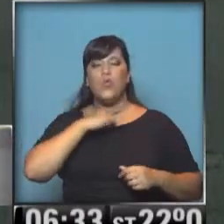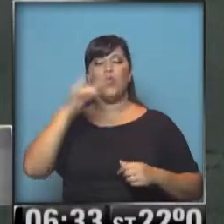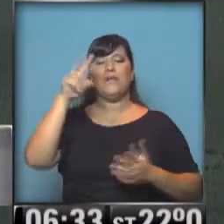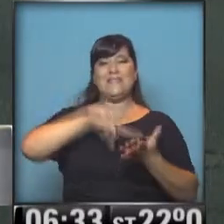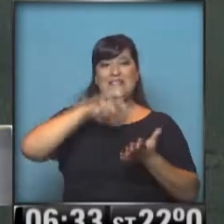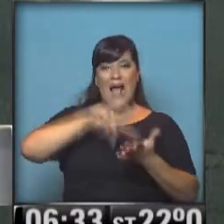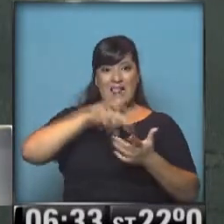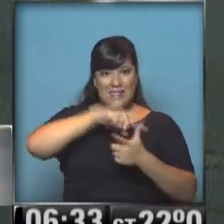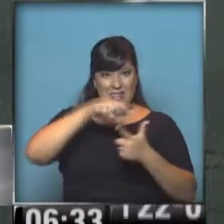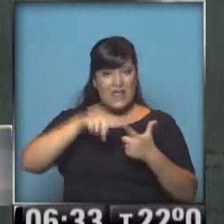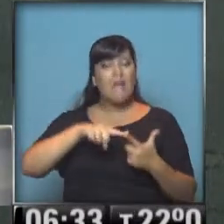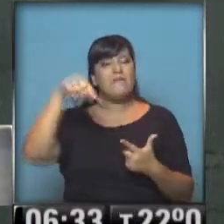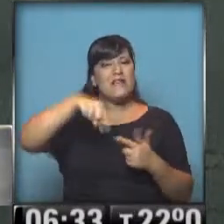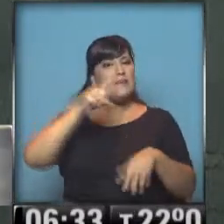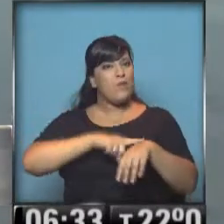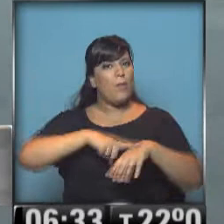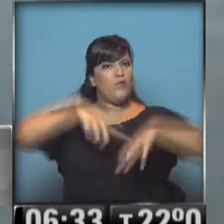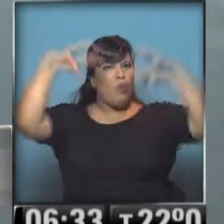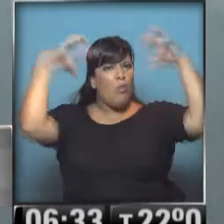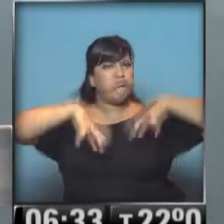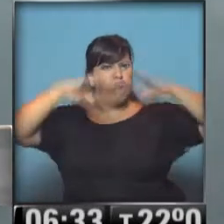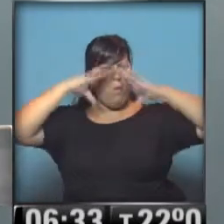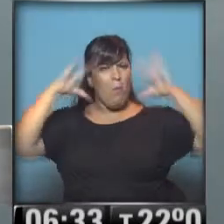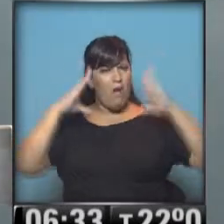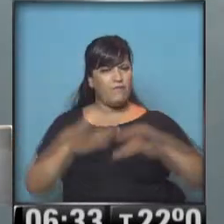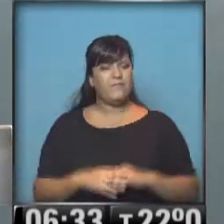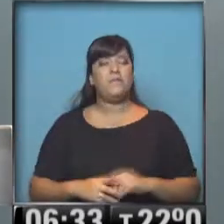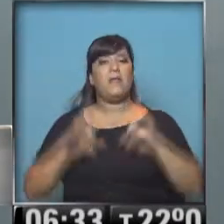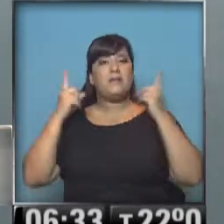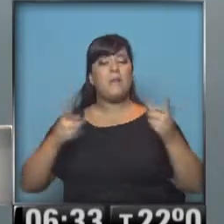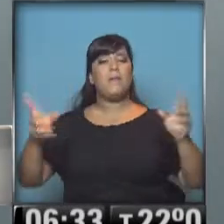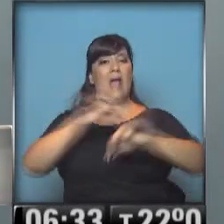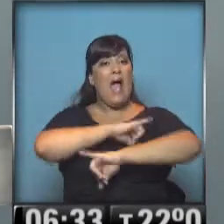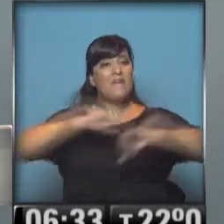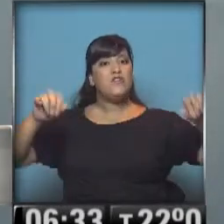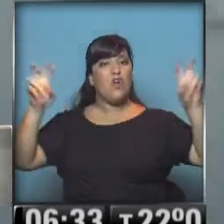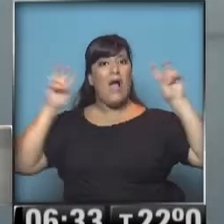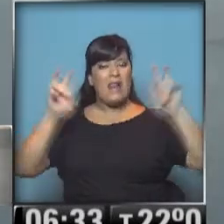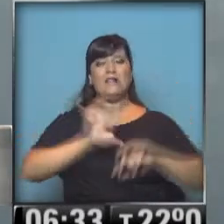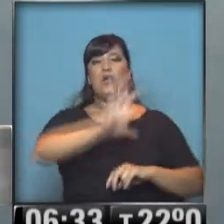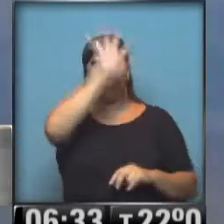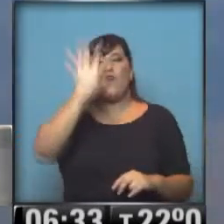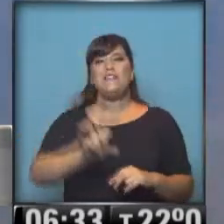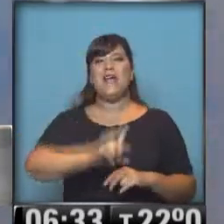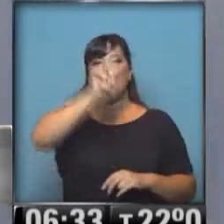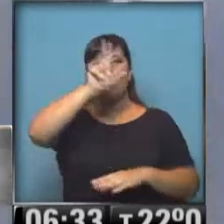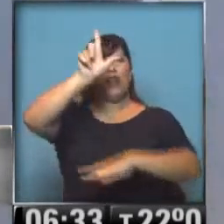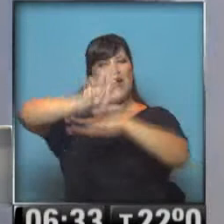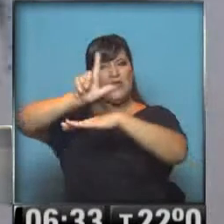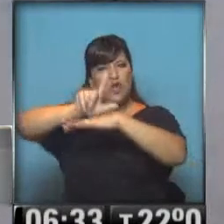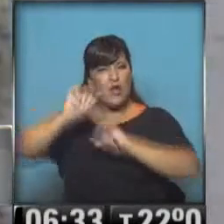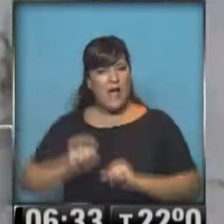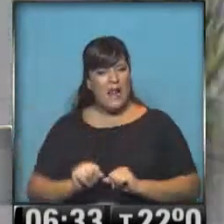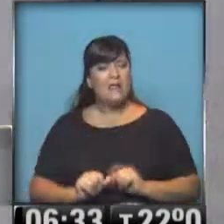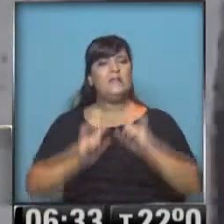Salta, en estos momentos se están registrando fuertes tormentas. El aviso de alerta incluye las provincias del norte del litoral, el este y